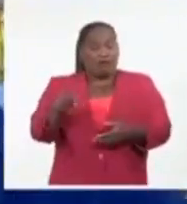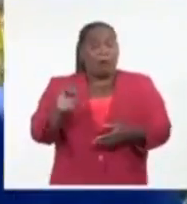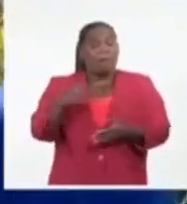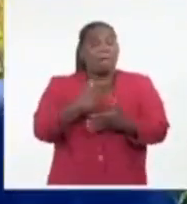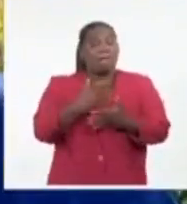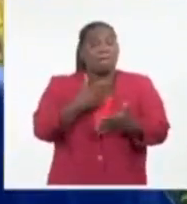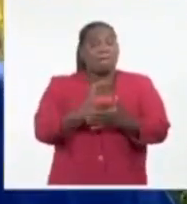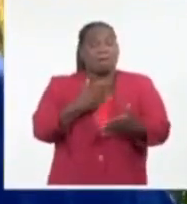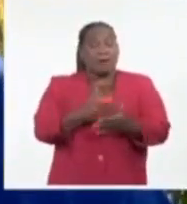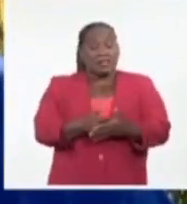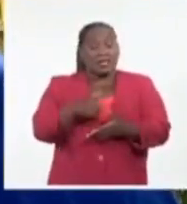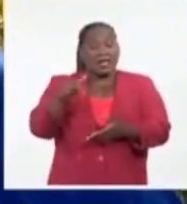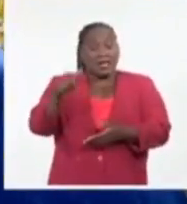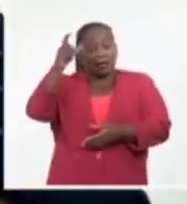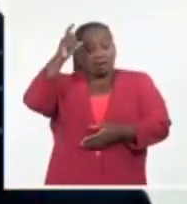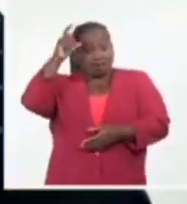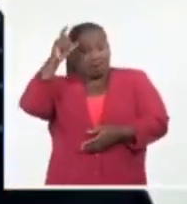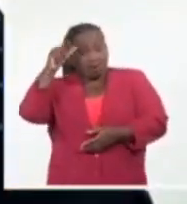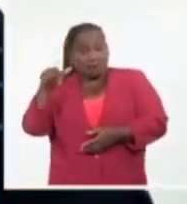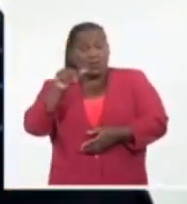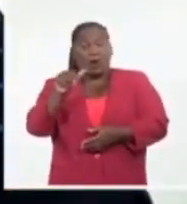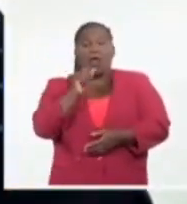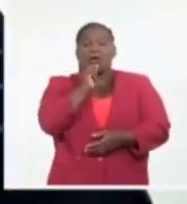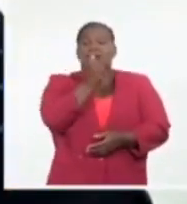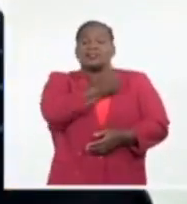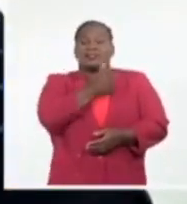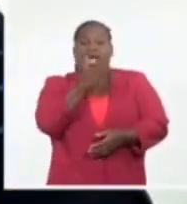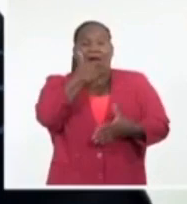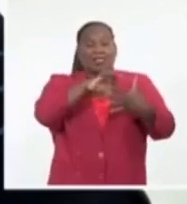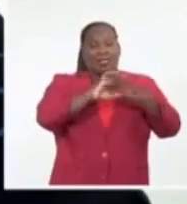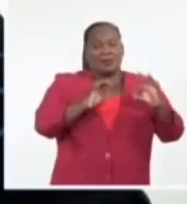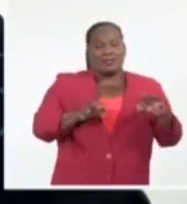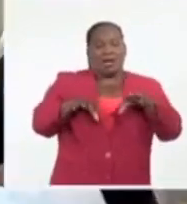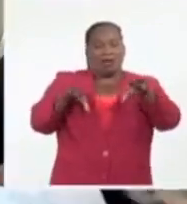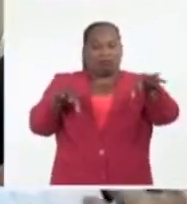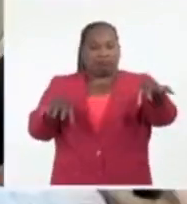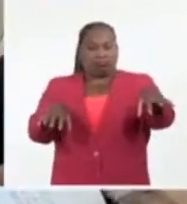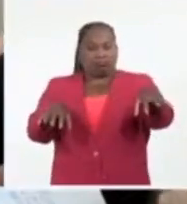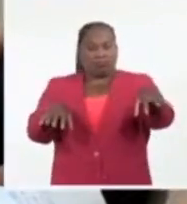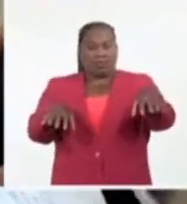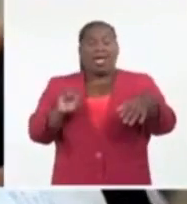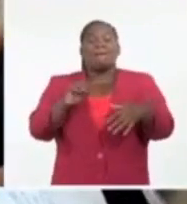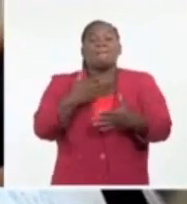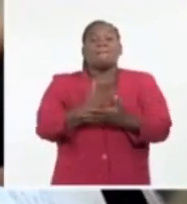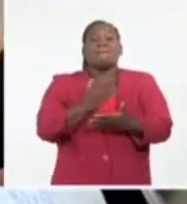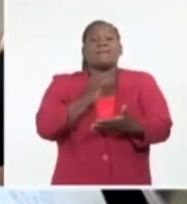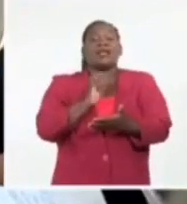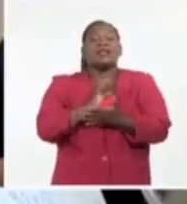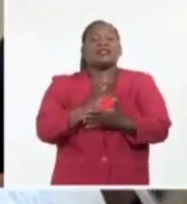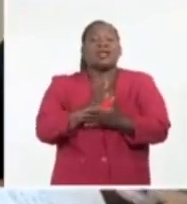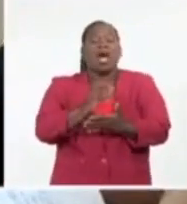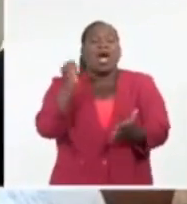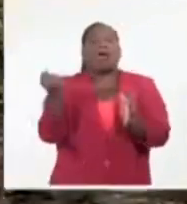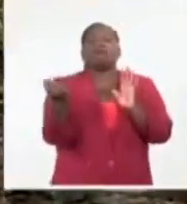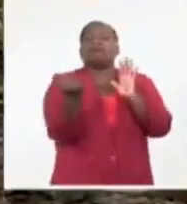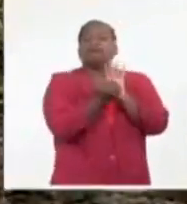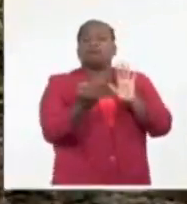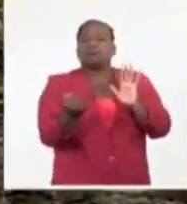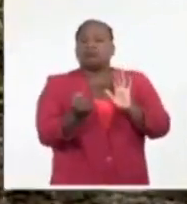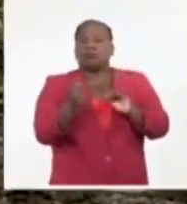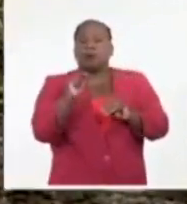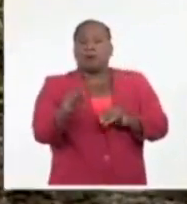producción porcina, al igual que cerdos de agame en Artemisa. Una empresa que está aprobada para la